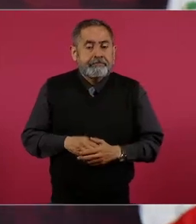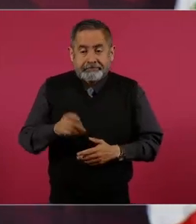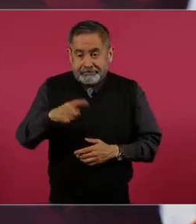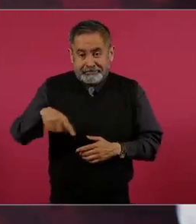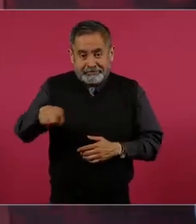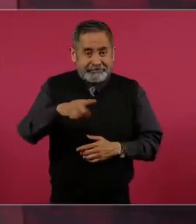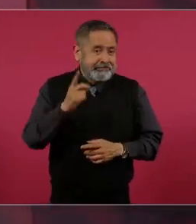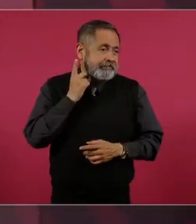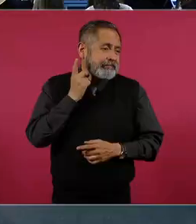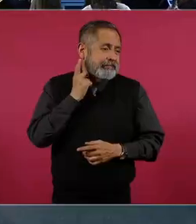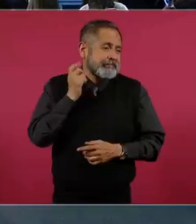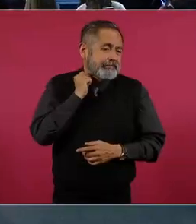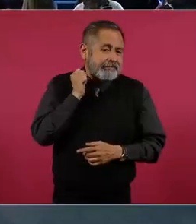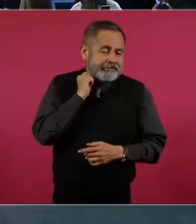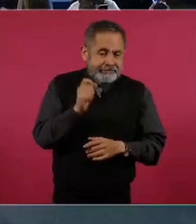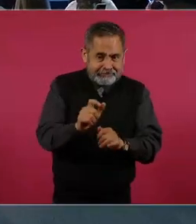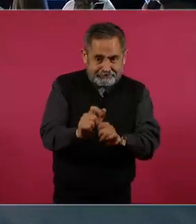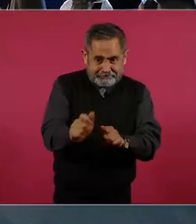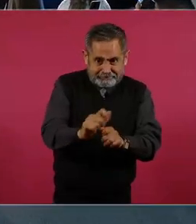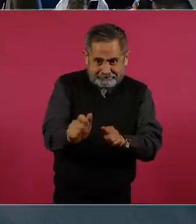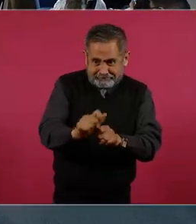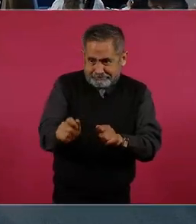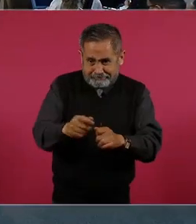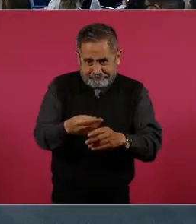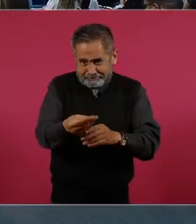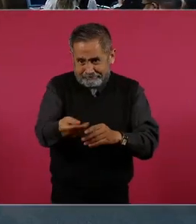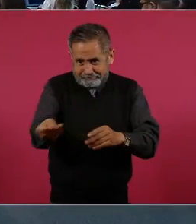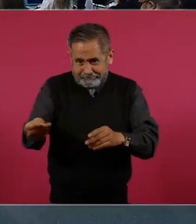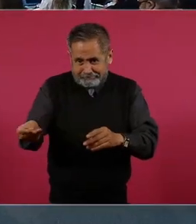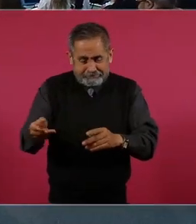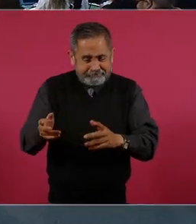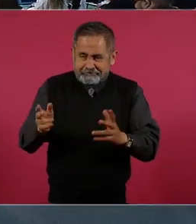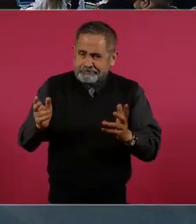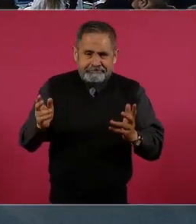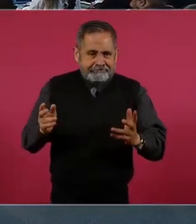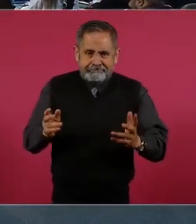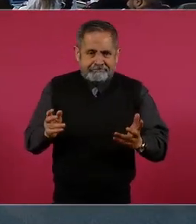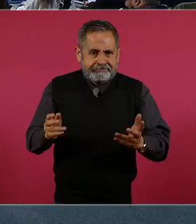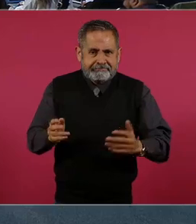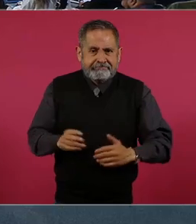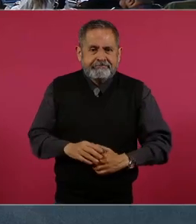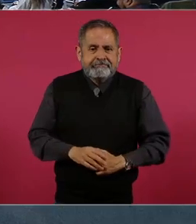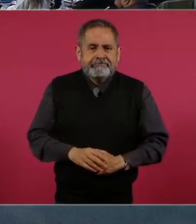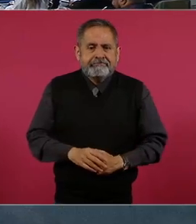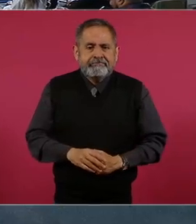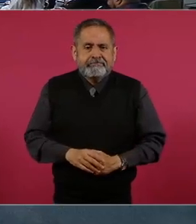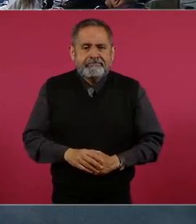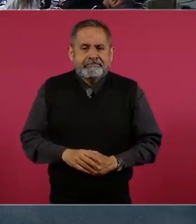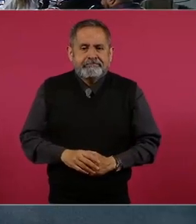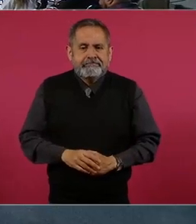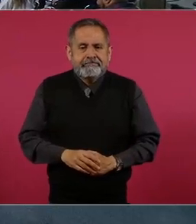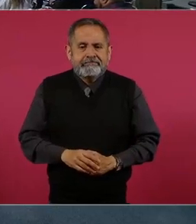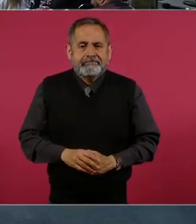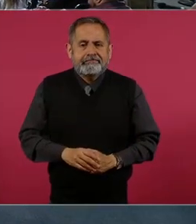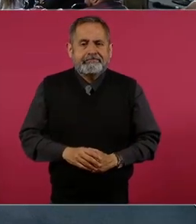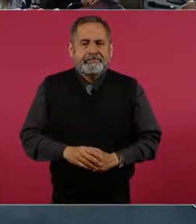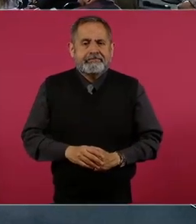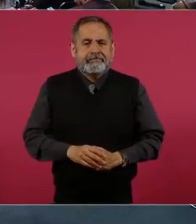algo que era un